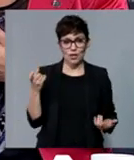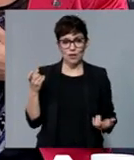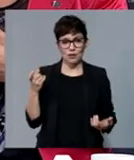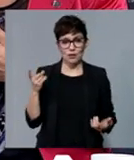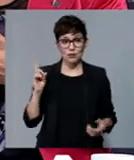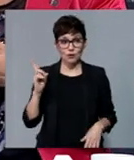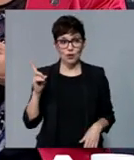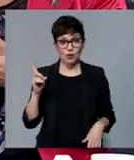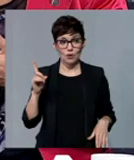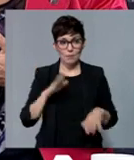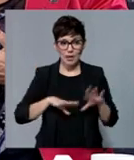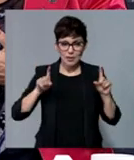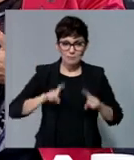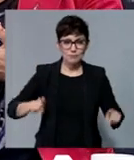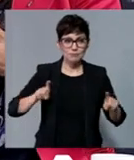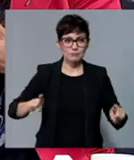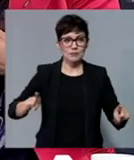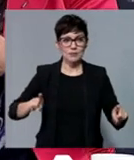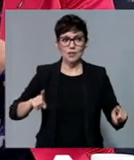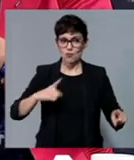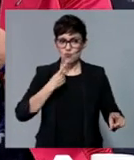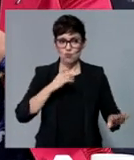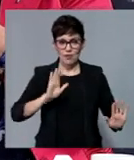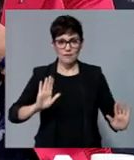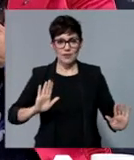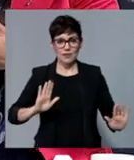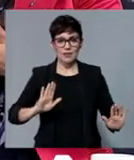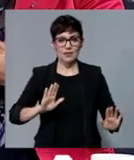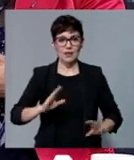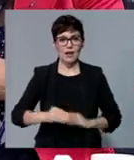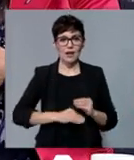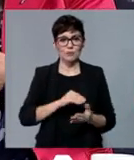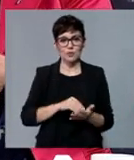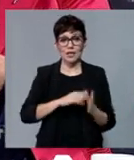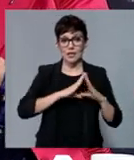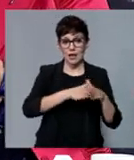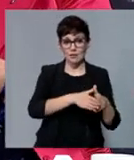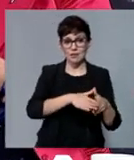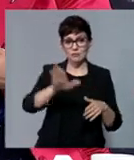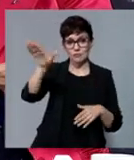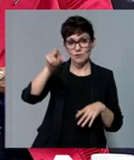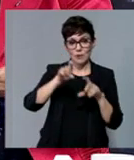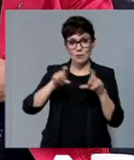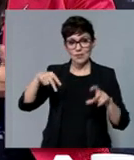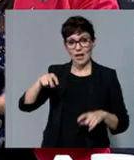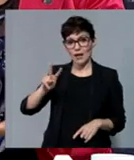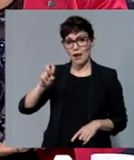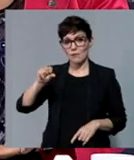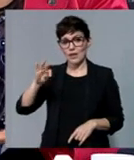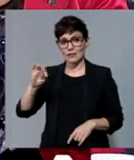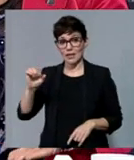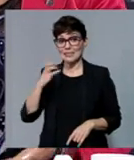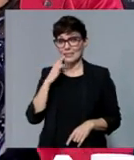profesor de universidad, para poder impartir un título. Hay que recurrir, pues como en el caso de Navales, recurrimos a Navante. Y en el caso de un Aeroespacial, si tuviéramos